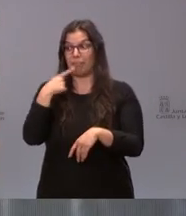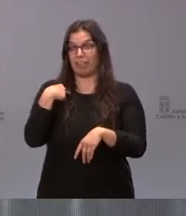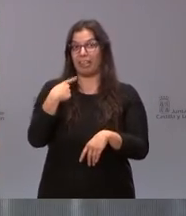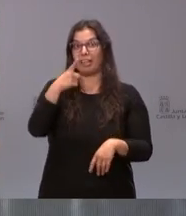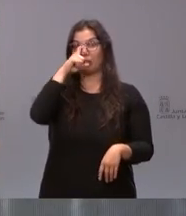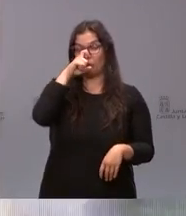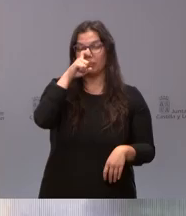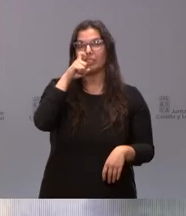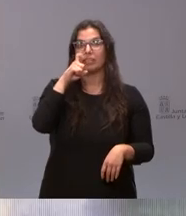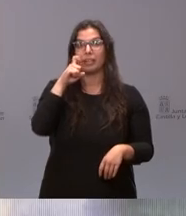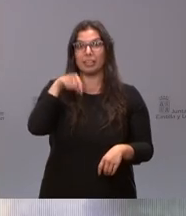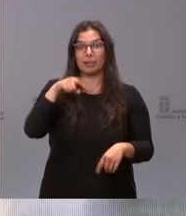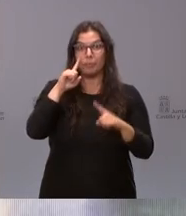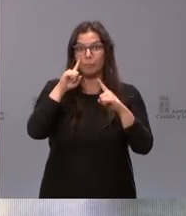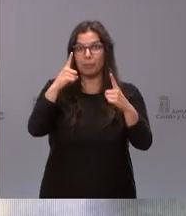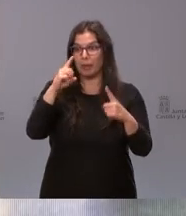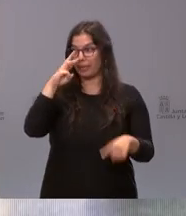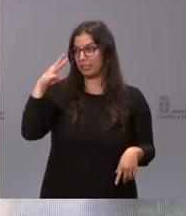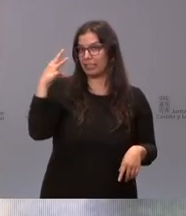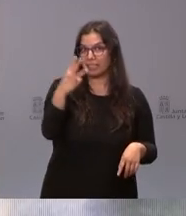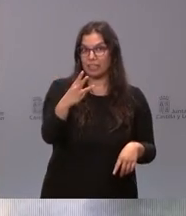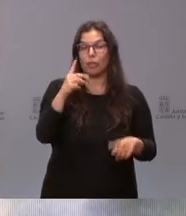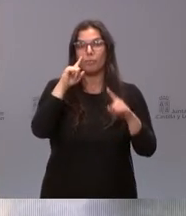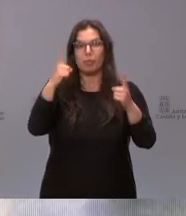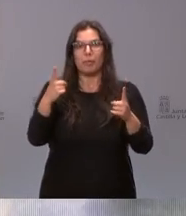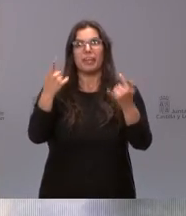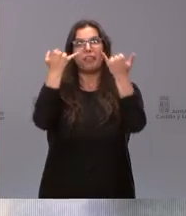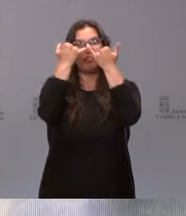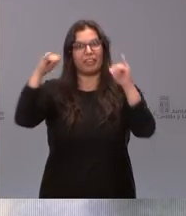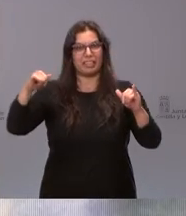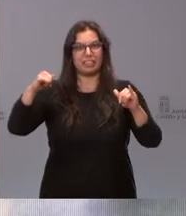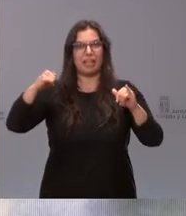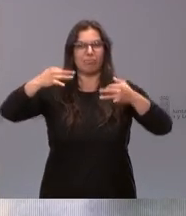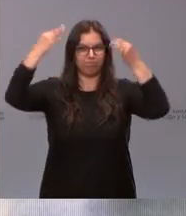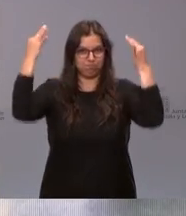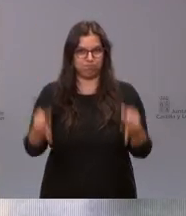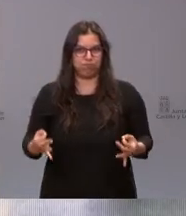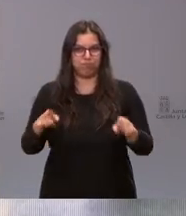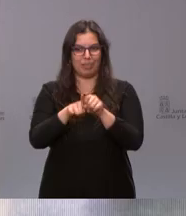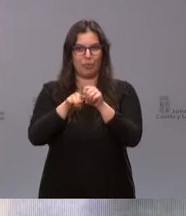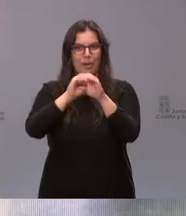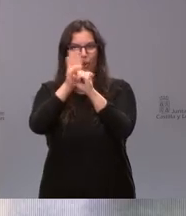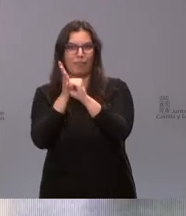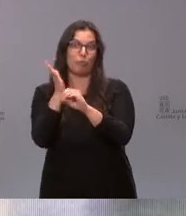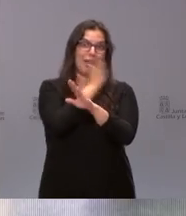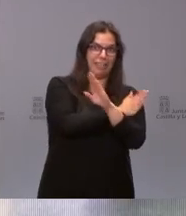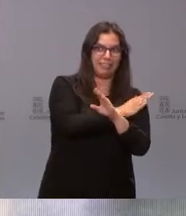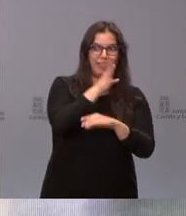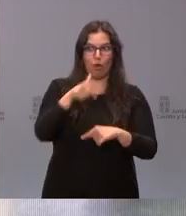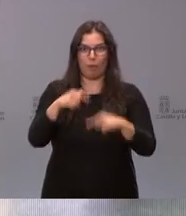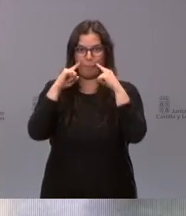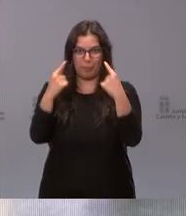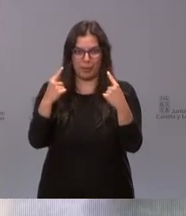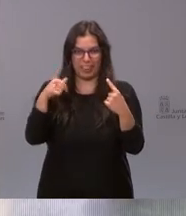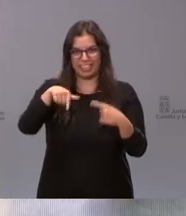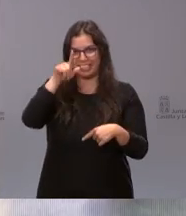es la primera vez en tres años que se van a hacer unas fiestas como se hacían antes de la pandemia bueno eso es lo que